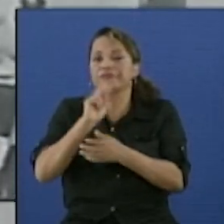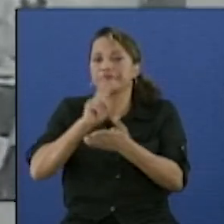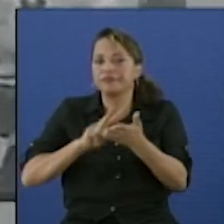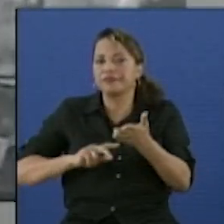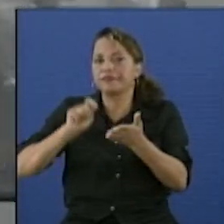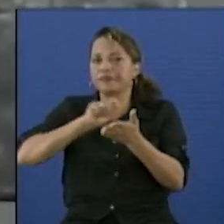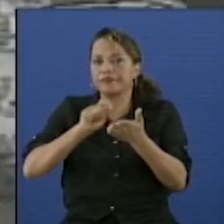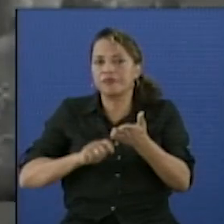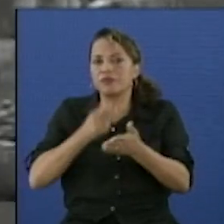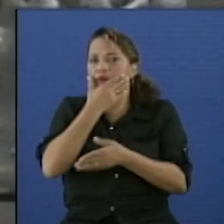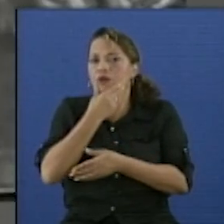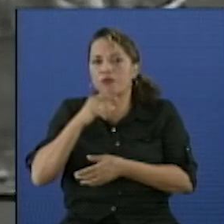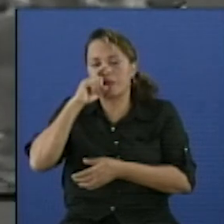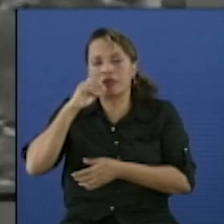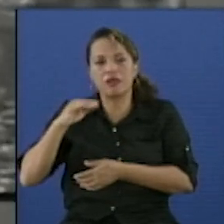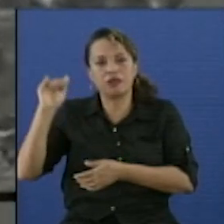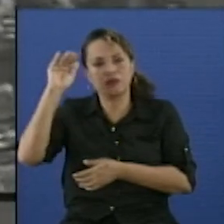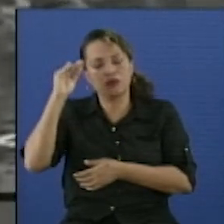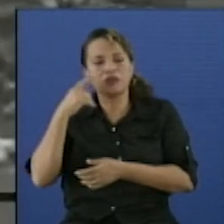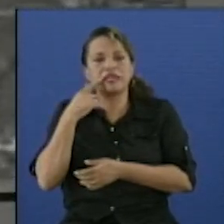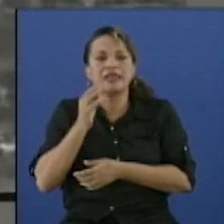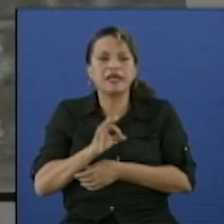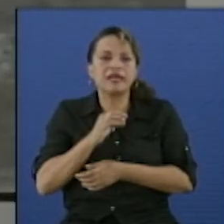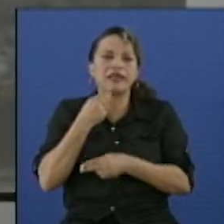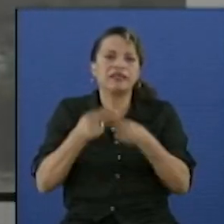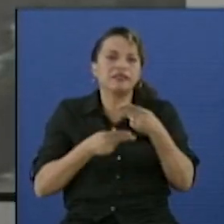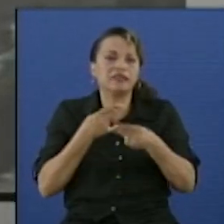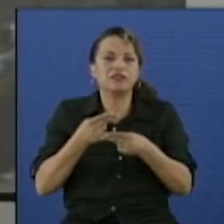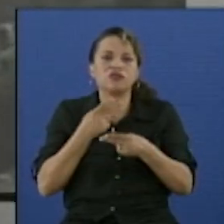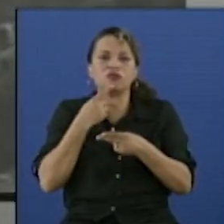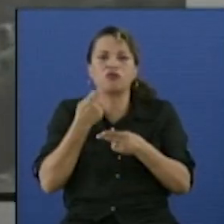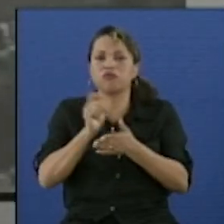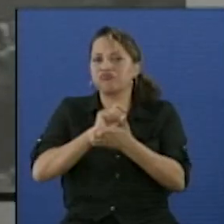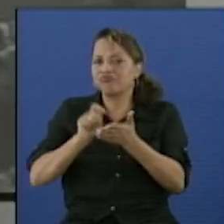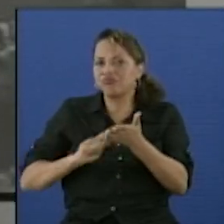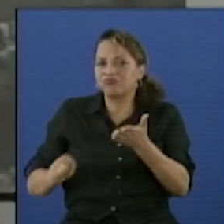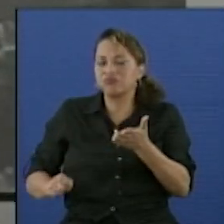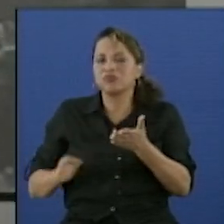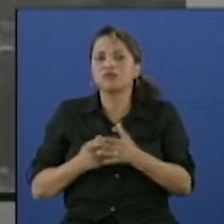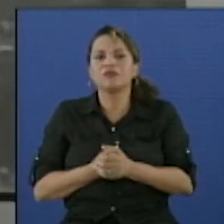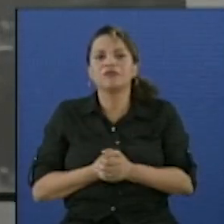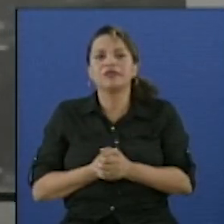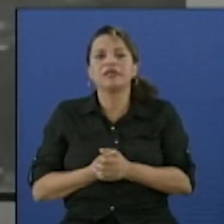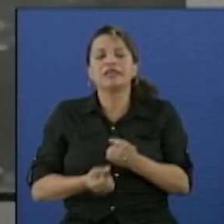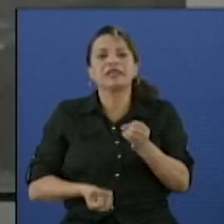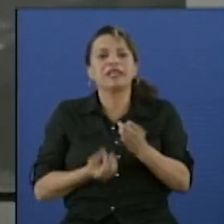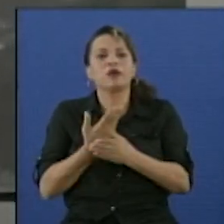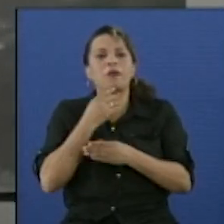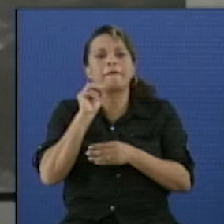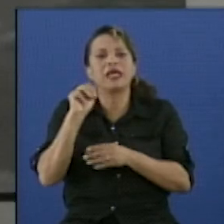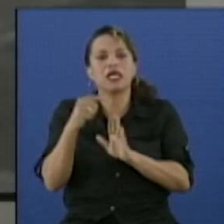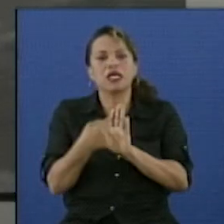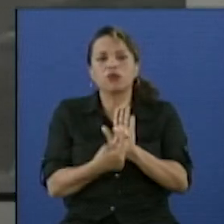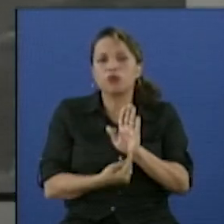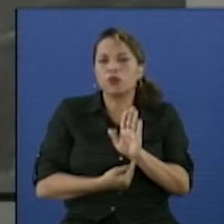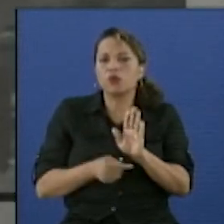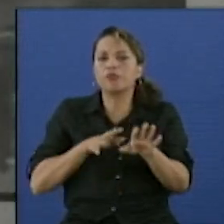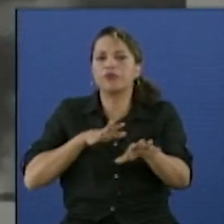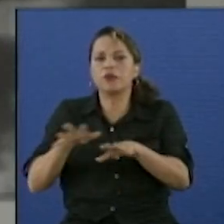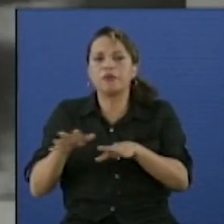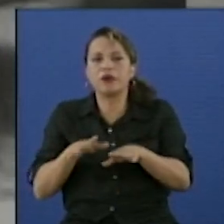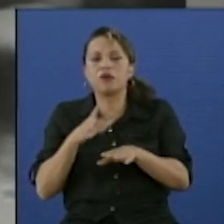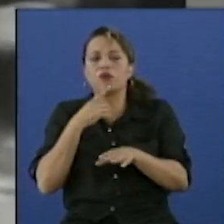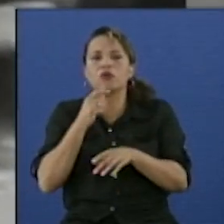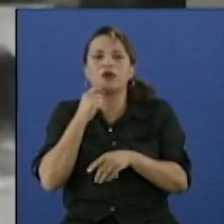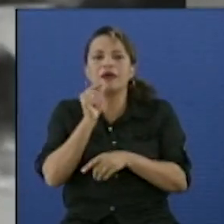y de adultos. Ella elaboró cartillas, elaboró métodos, ella preparó